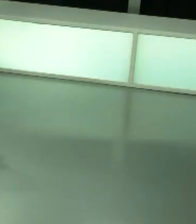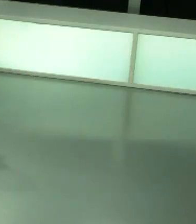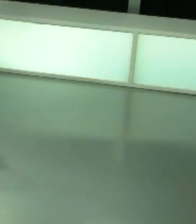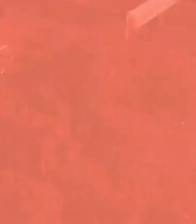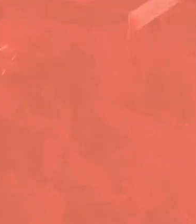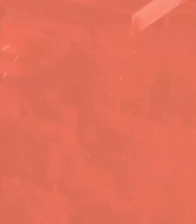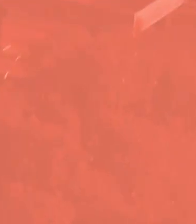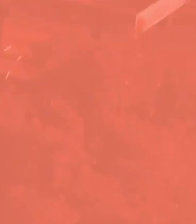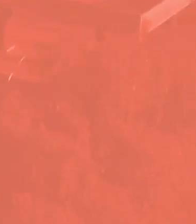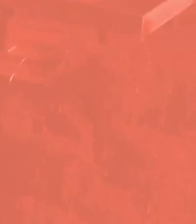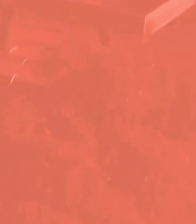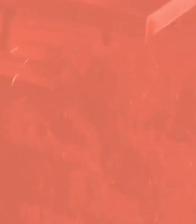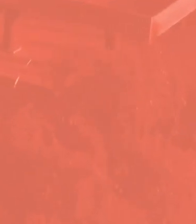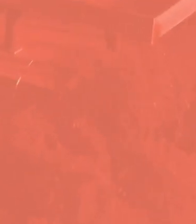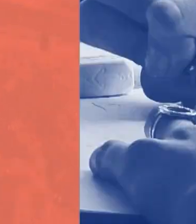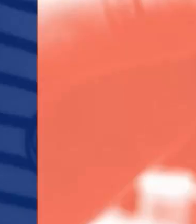Chau